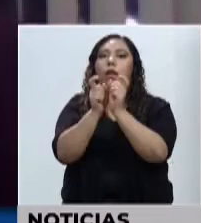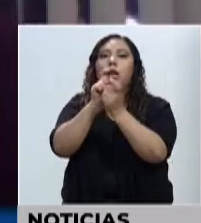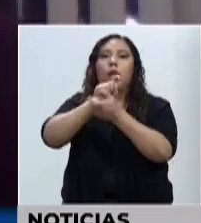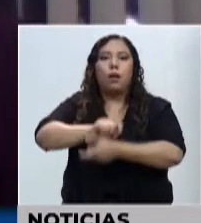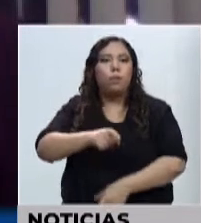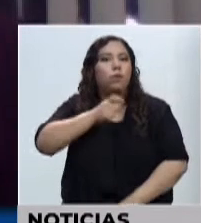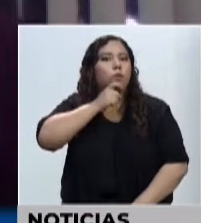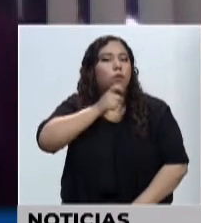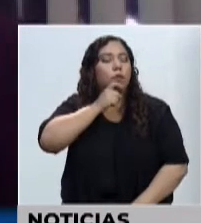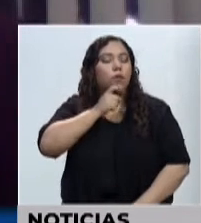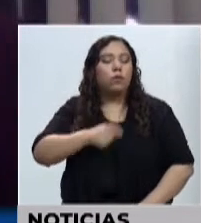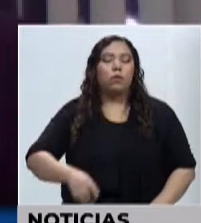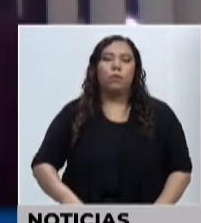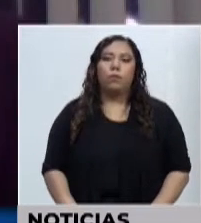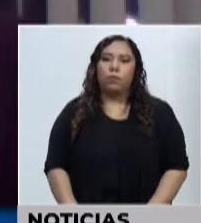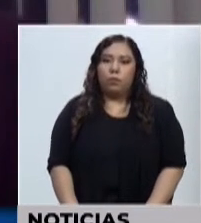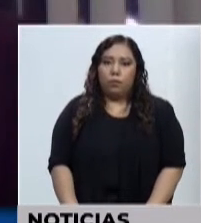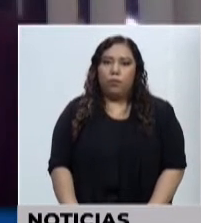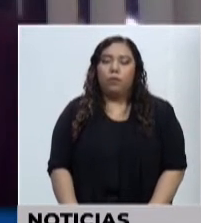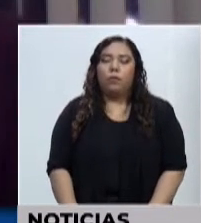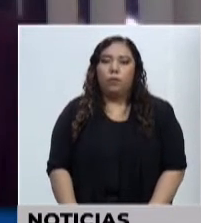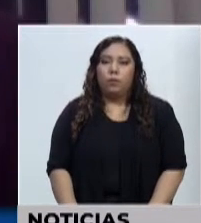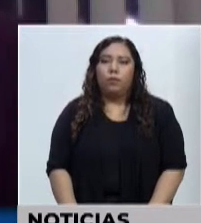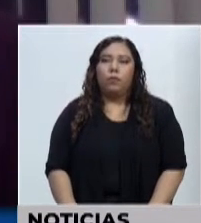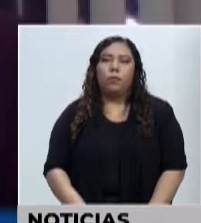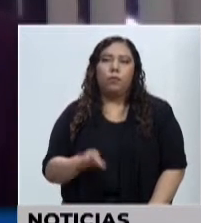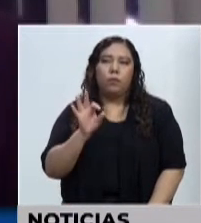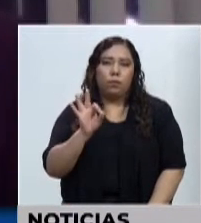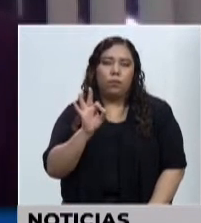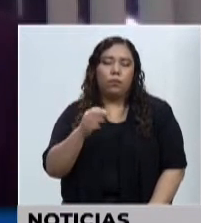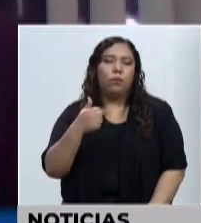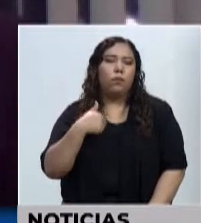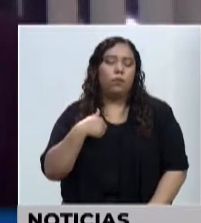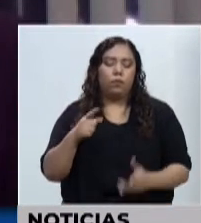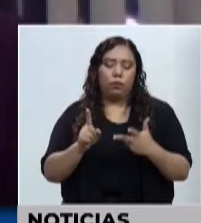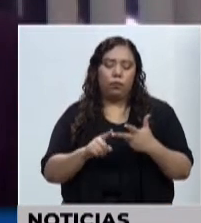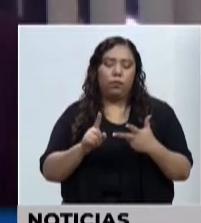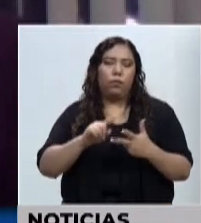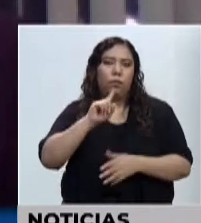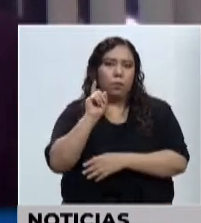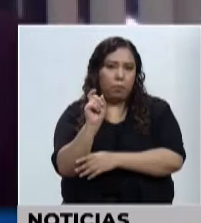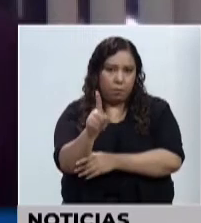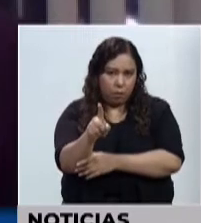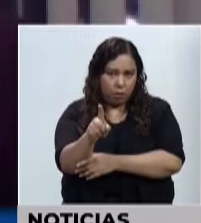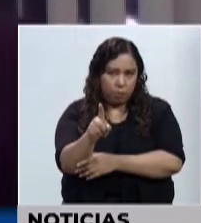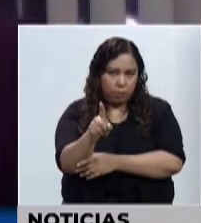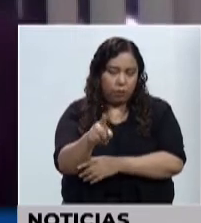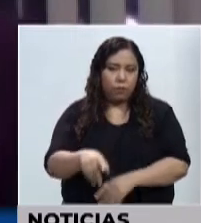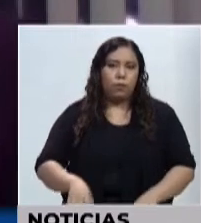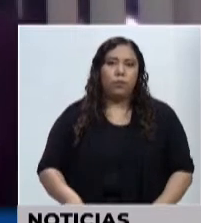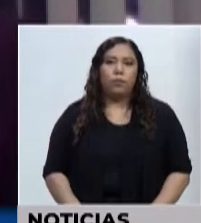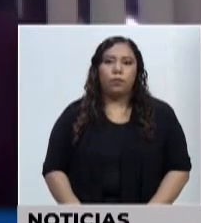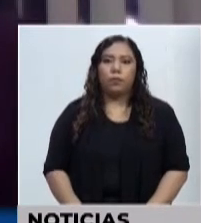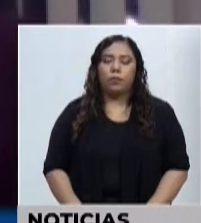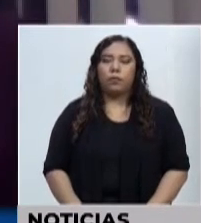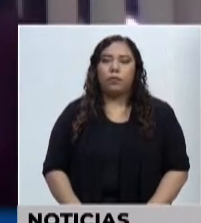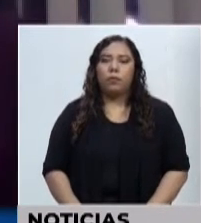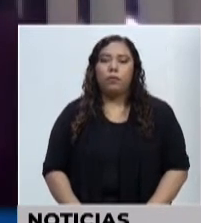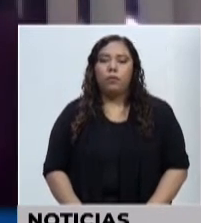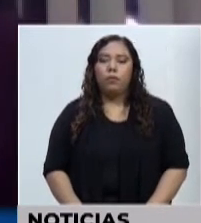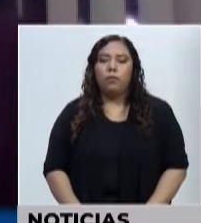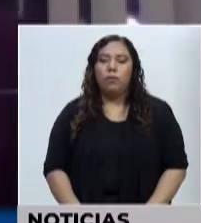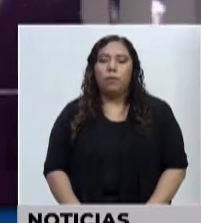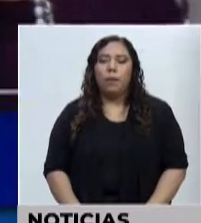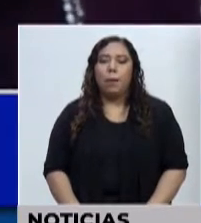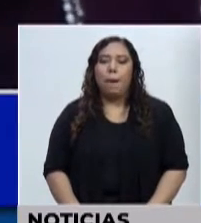Ahora bien, licenciada, sí tengo una consulta que hacerle también basados en cuál es la población